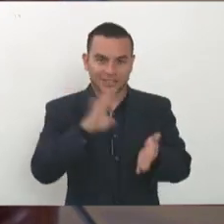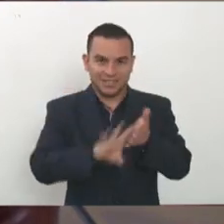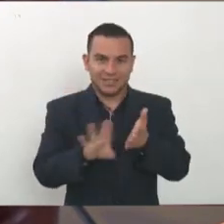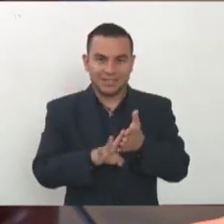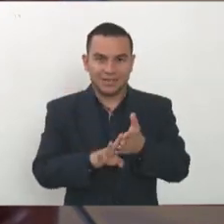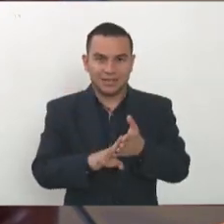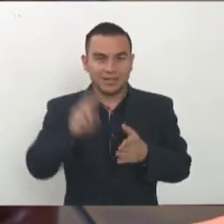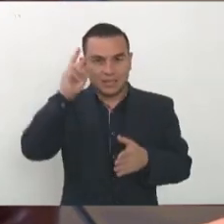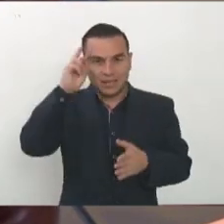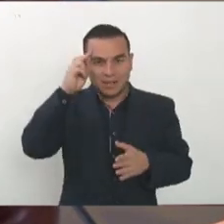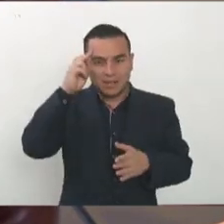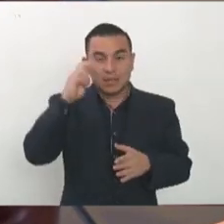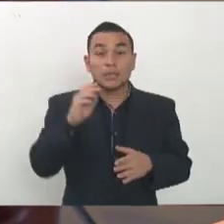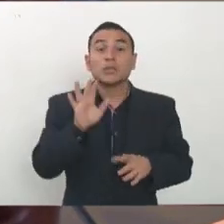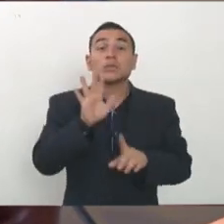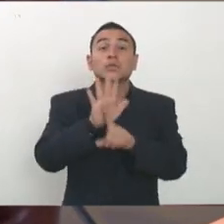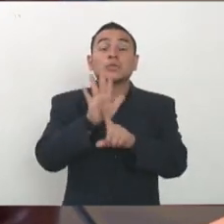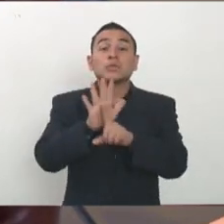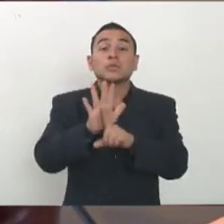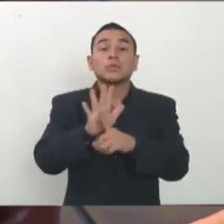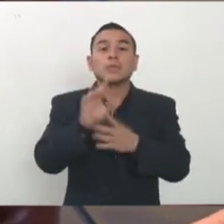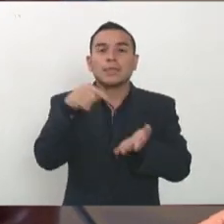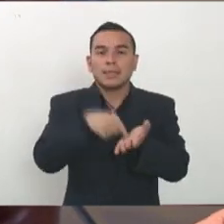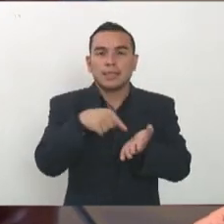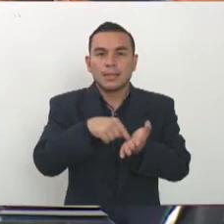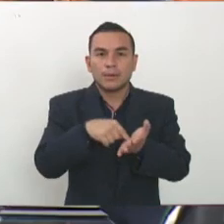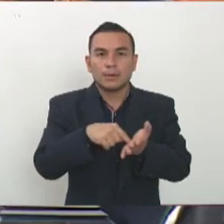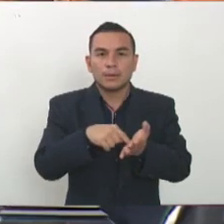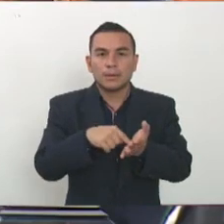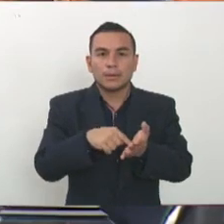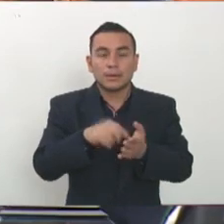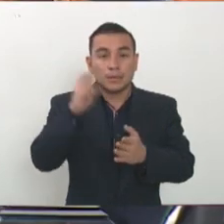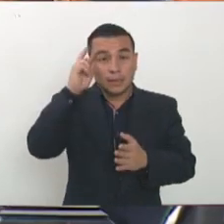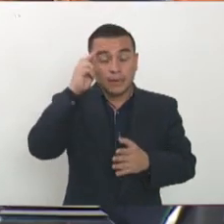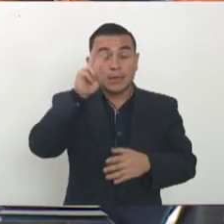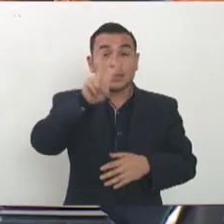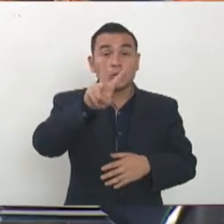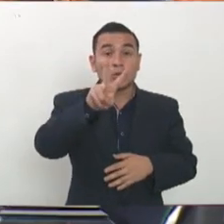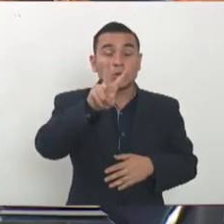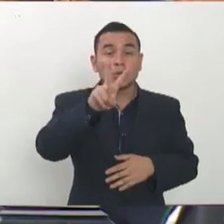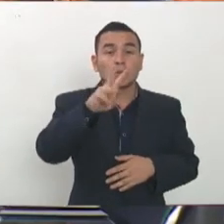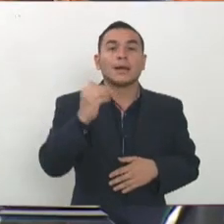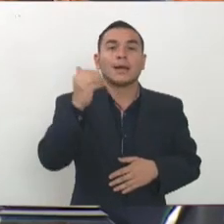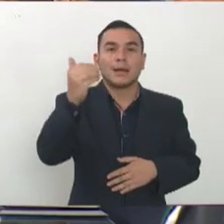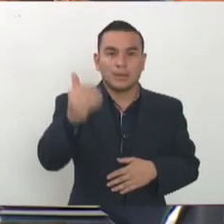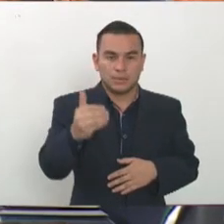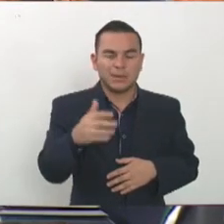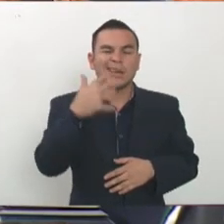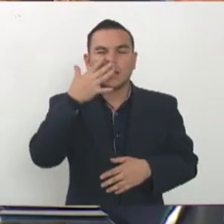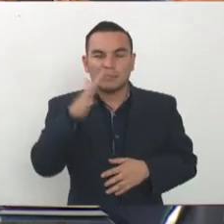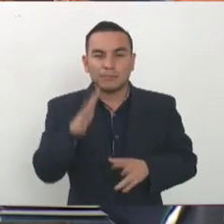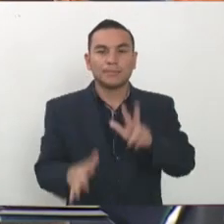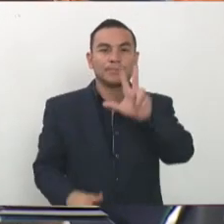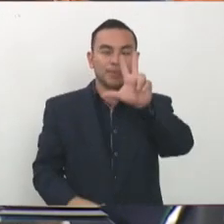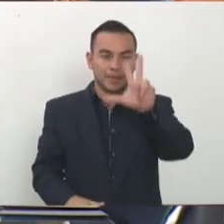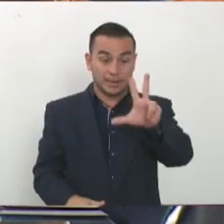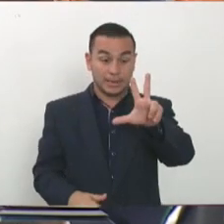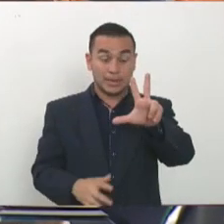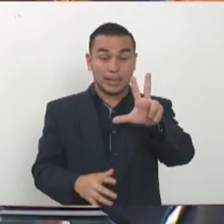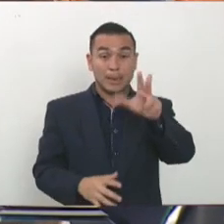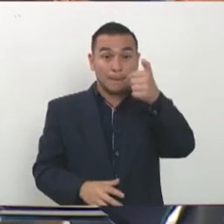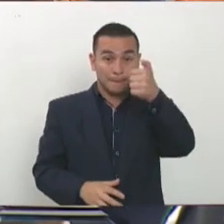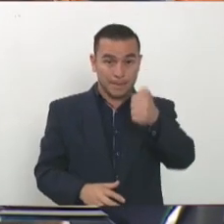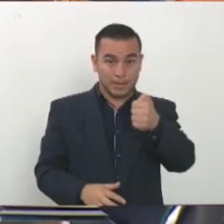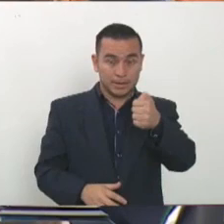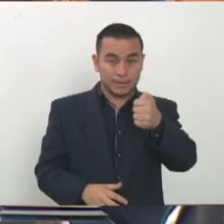crédito es menor o el tiempo que falta es menor a dos años entonces se aplicará dos años es decir todos los todos estos tres meses